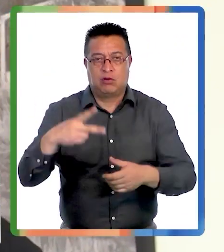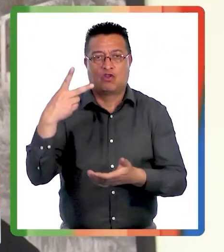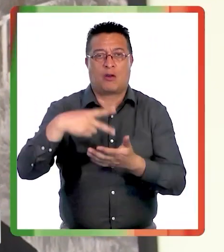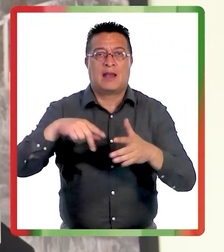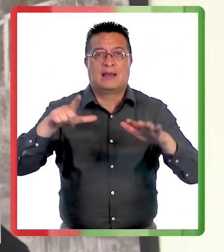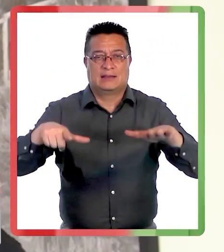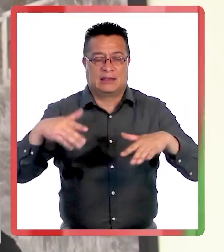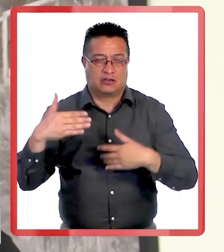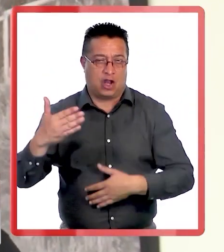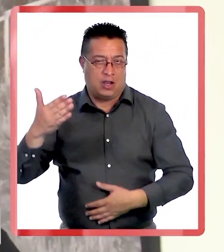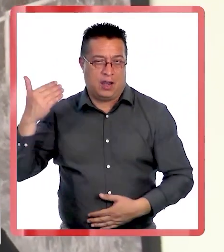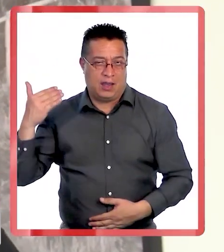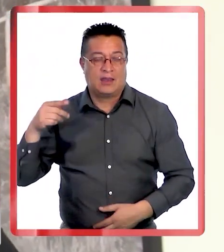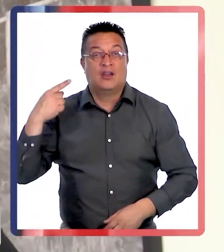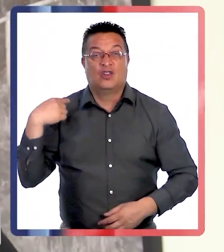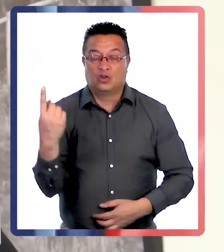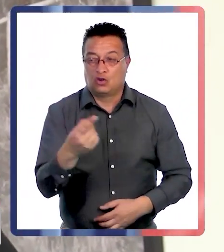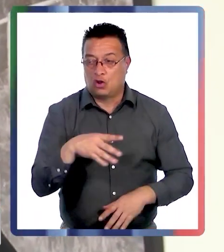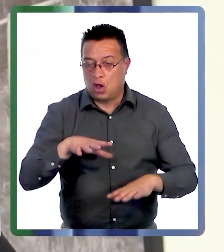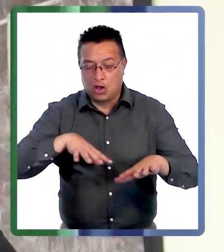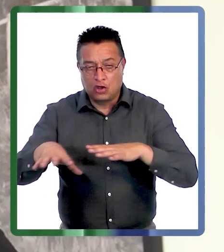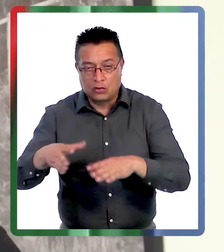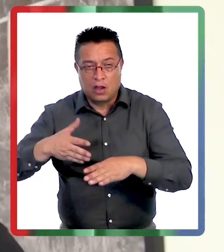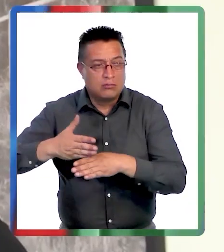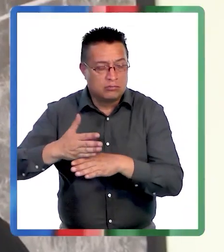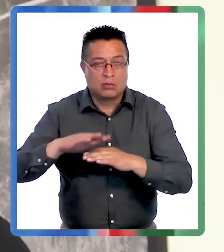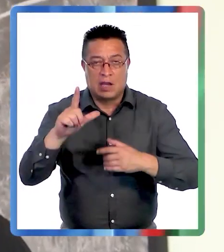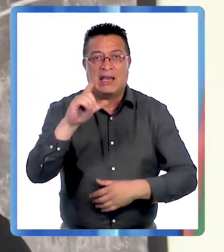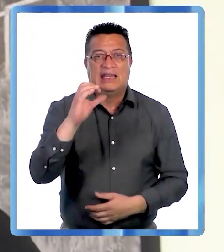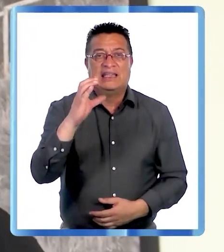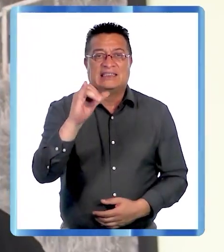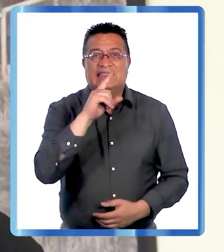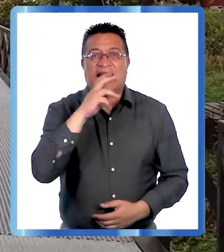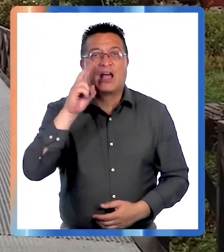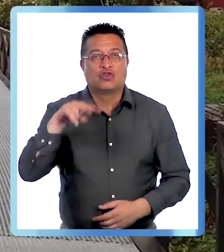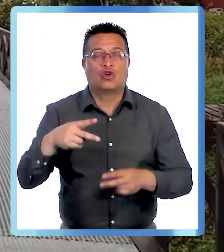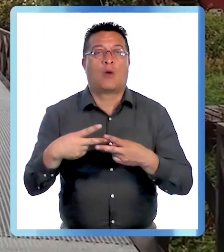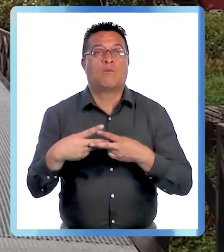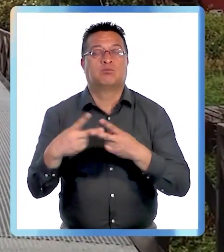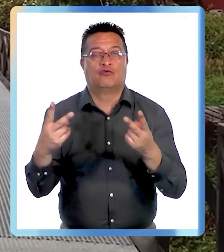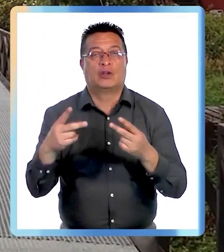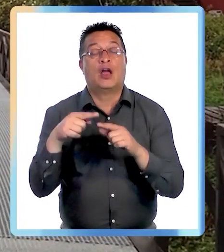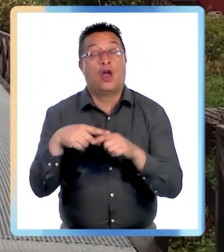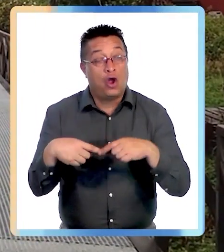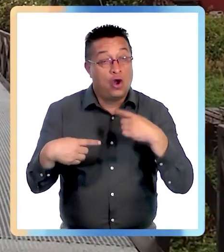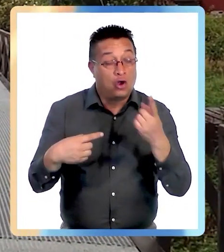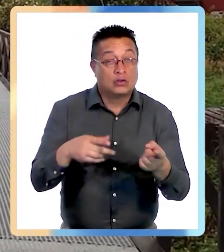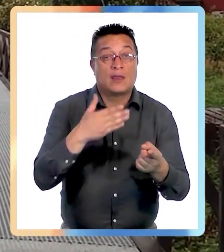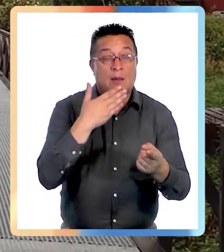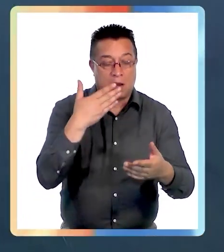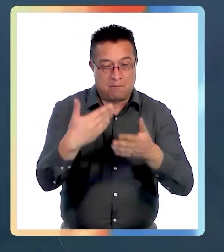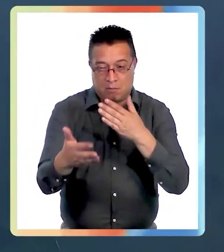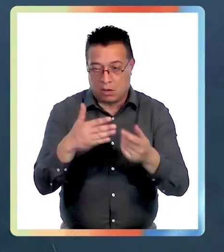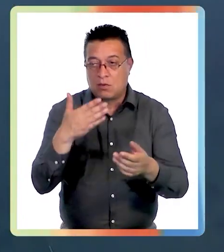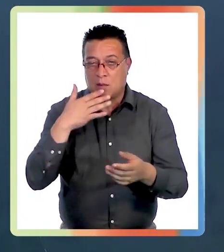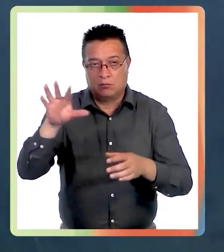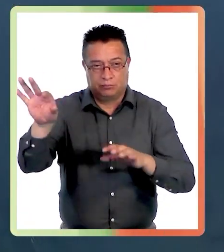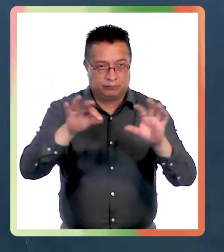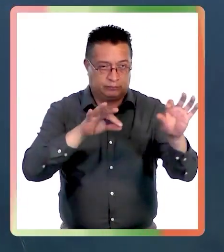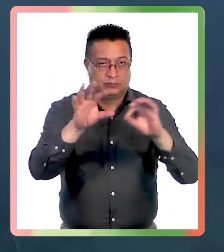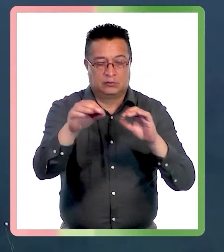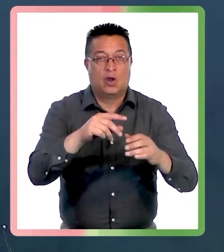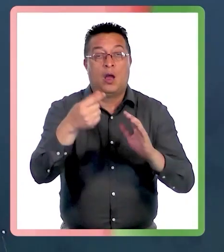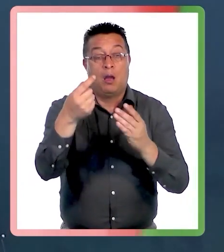que nosotros todos los materiales los compramos por licitación pública y por otra parte licitamos la mano de obra. El presupuesto